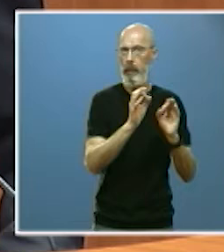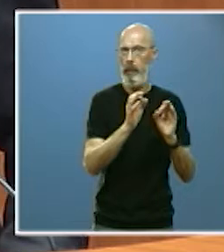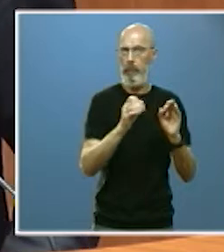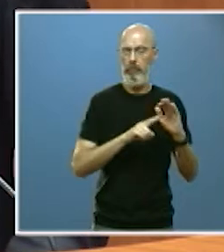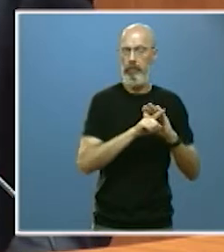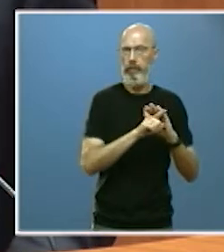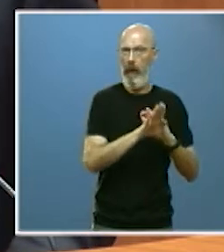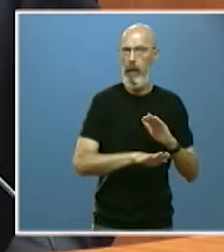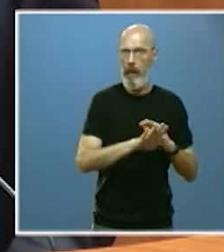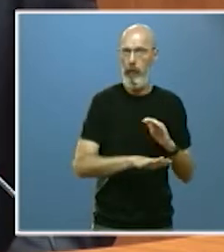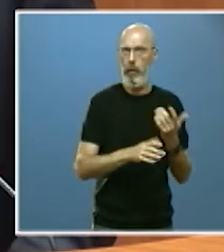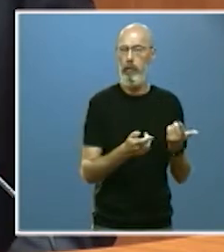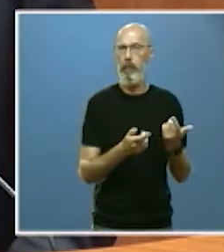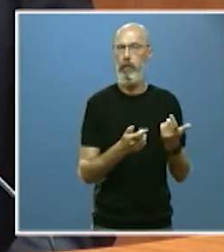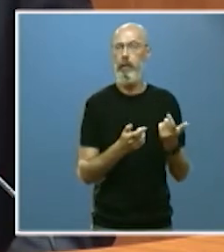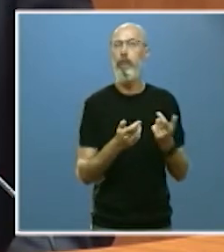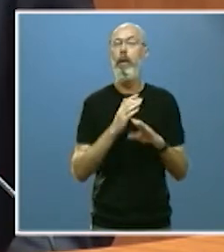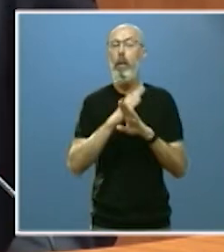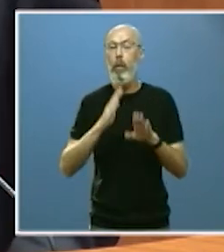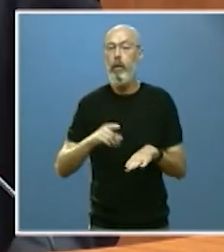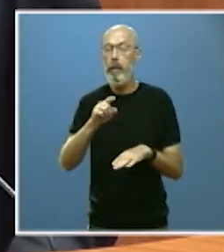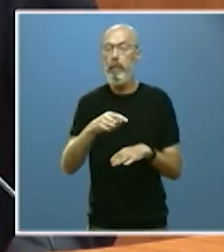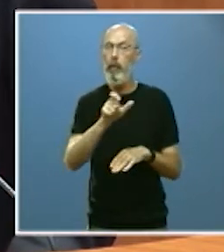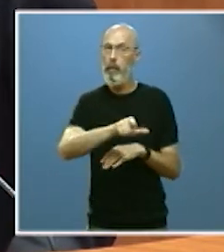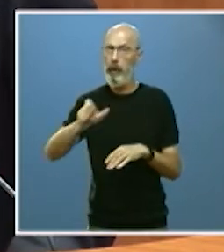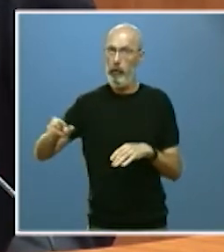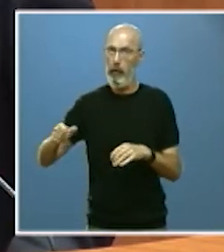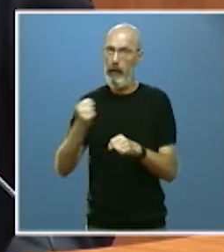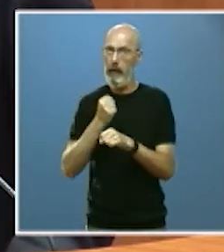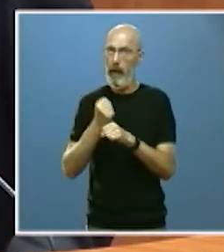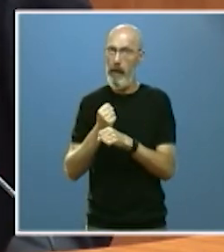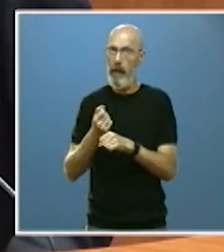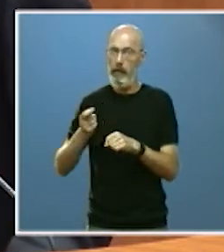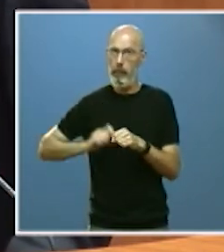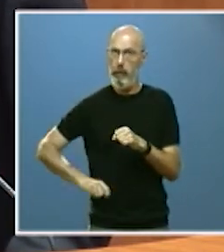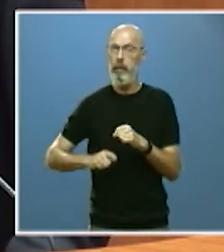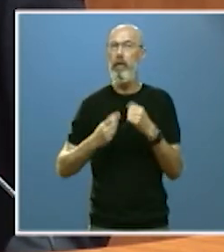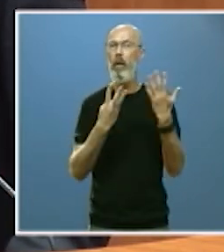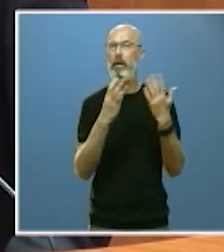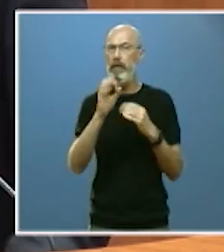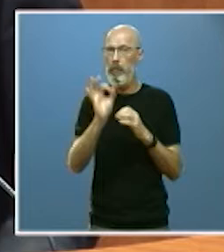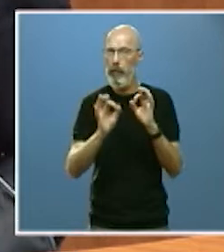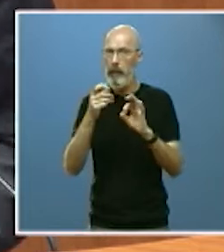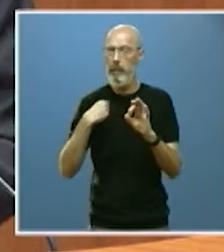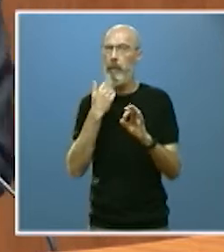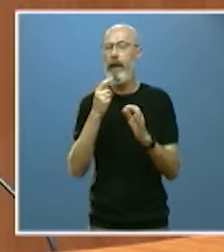el 84% de los asalariados de Castilla y León tienen contrato a jornada completa.